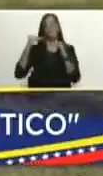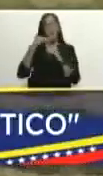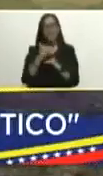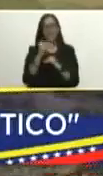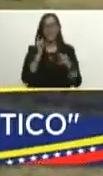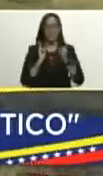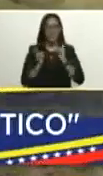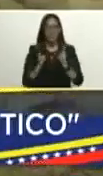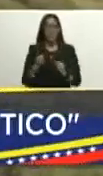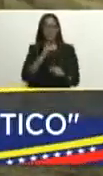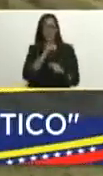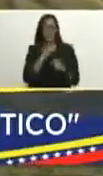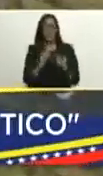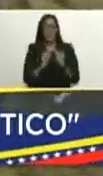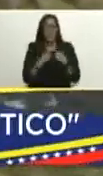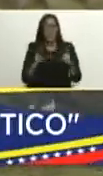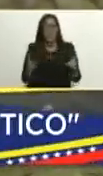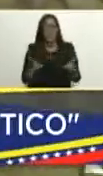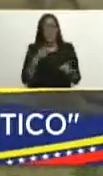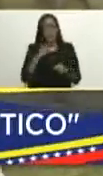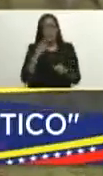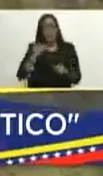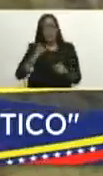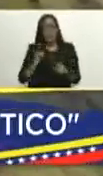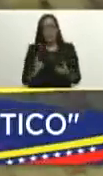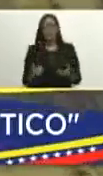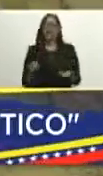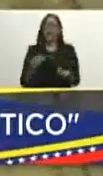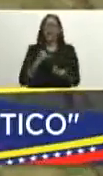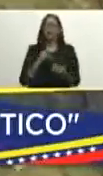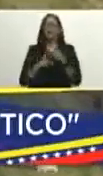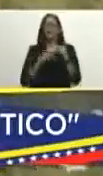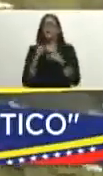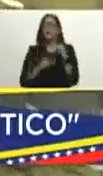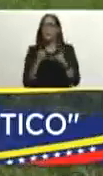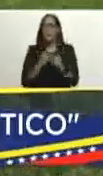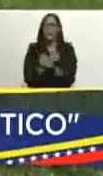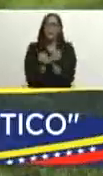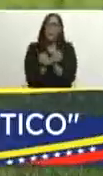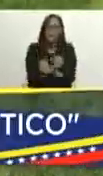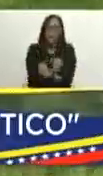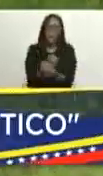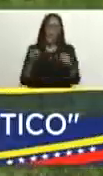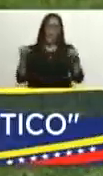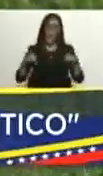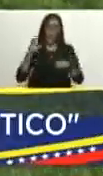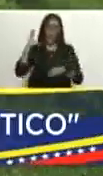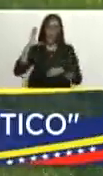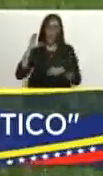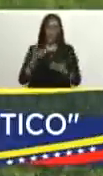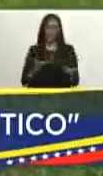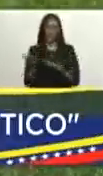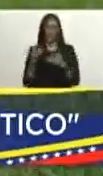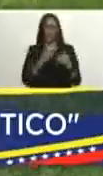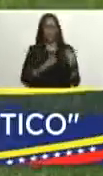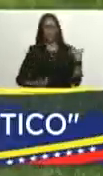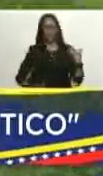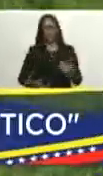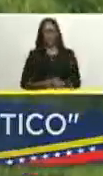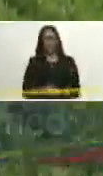algunas diferencias políticas que pueden existir primero la producción el amor a este país adelante presidente